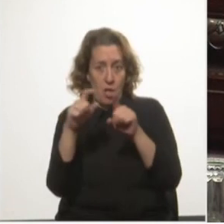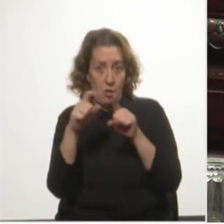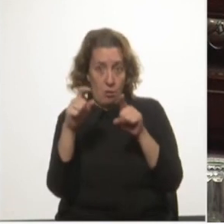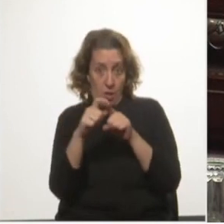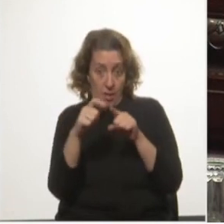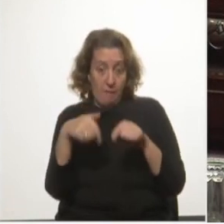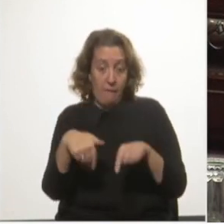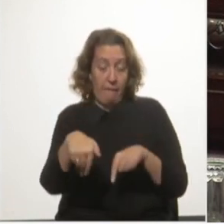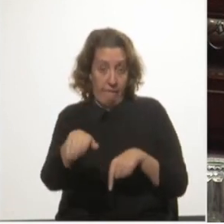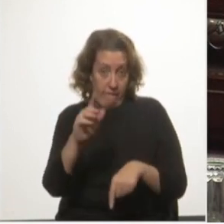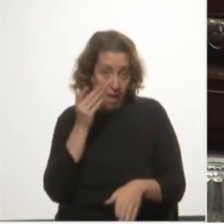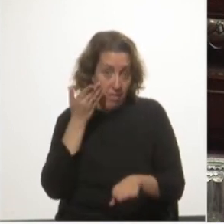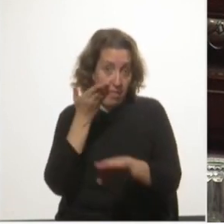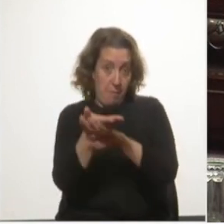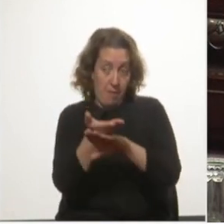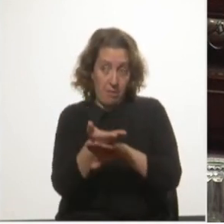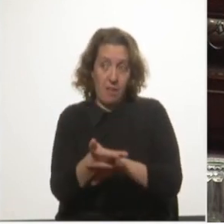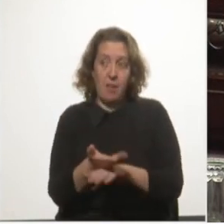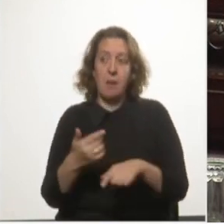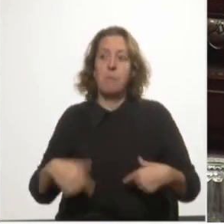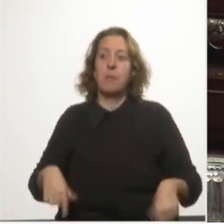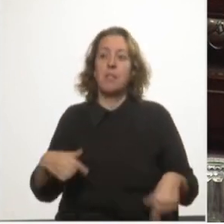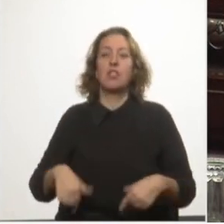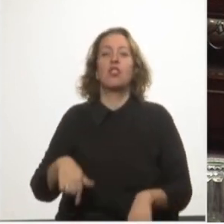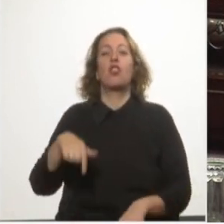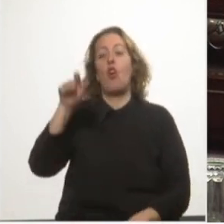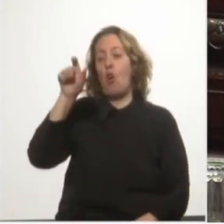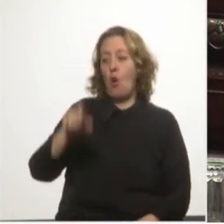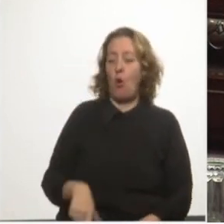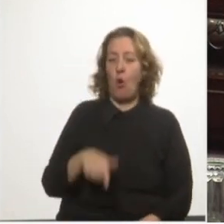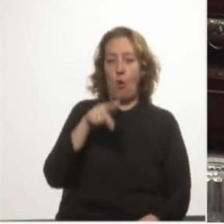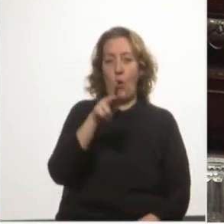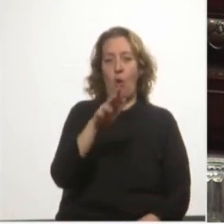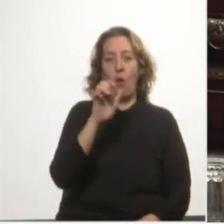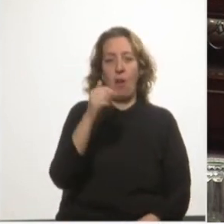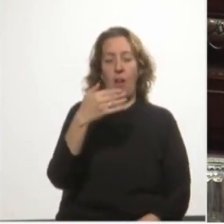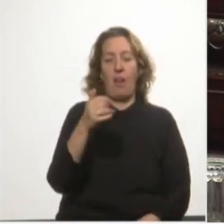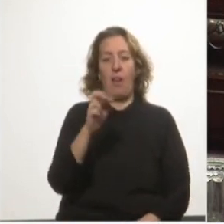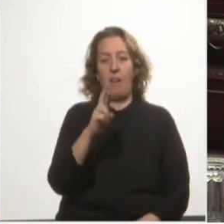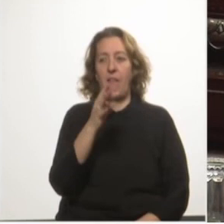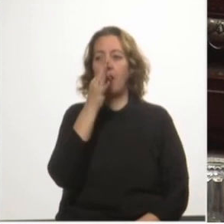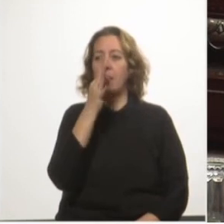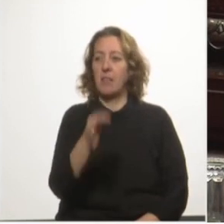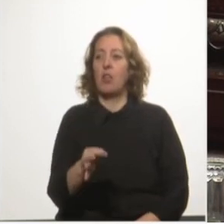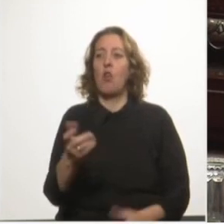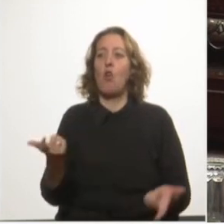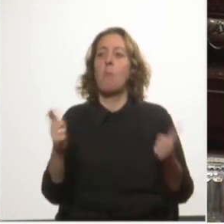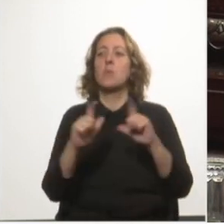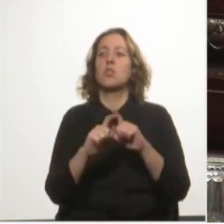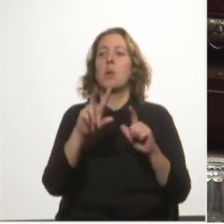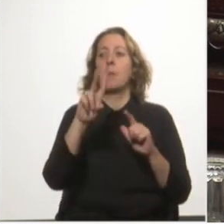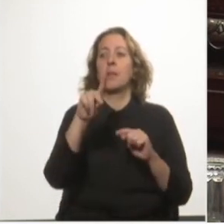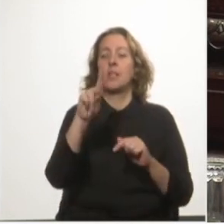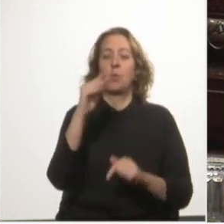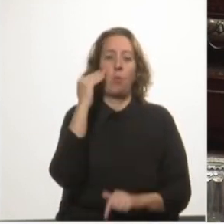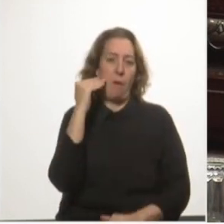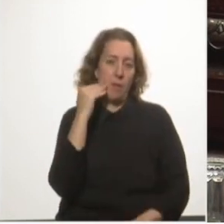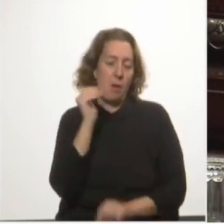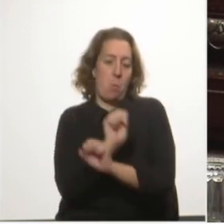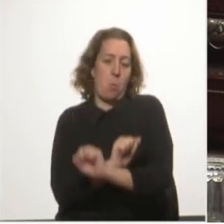demanda y que el Ministro Heber dijo en su comparecencia en la Comisión del 21 de abril que se puede calcular,